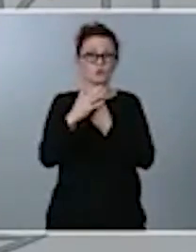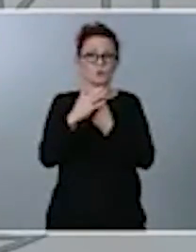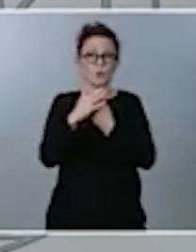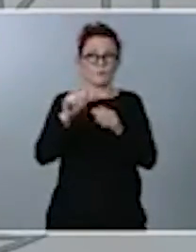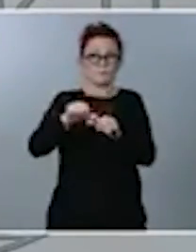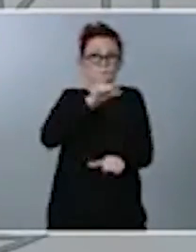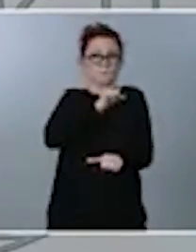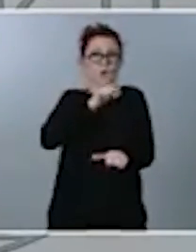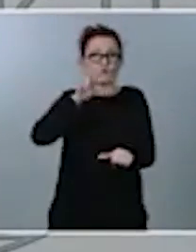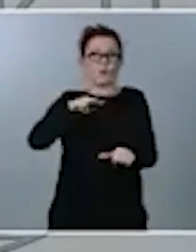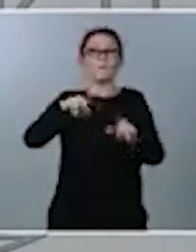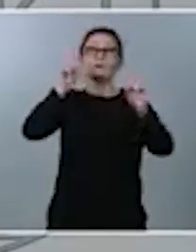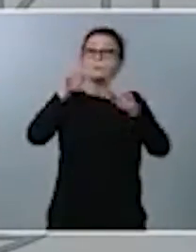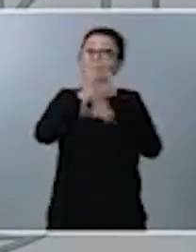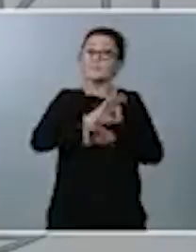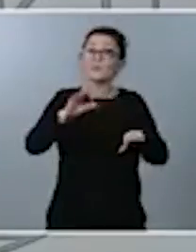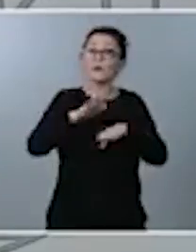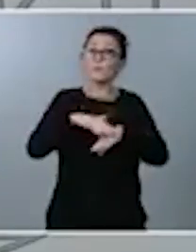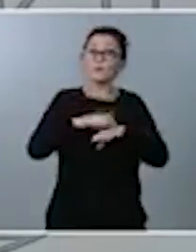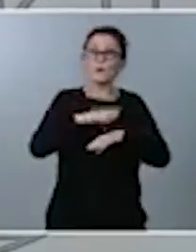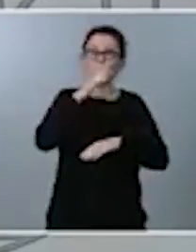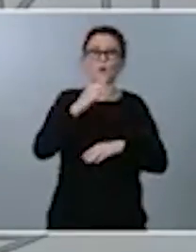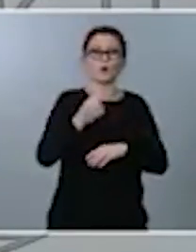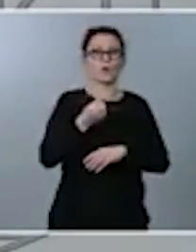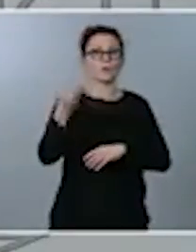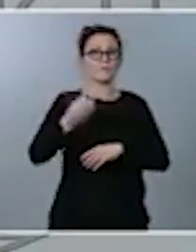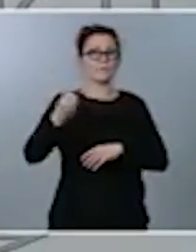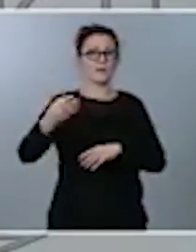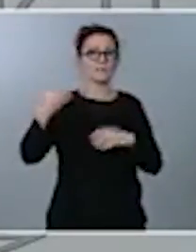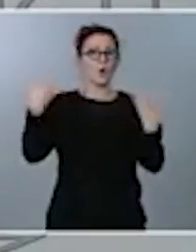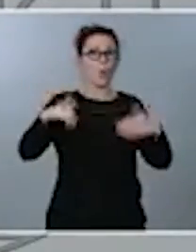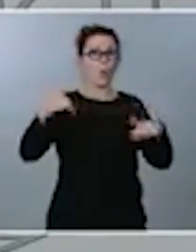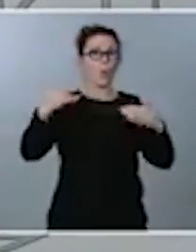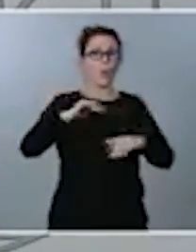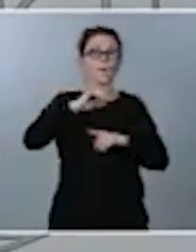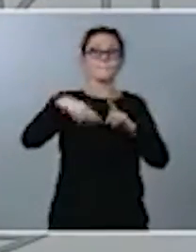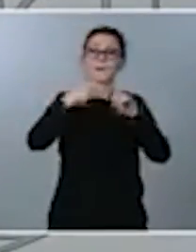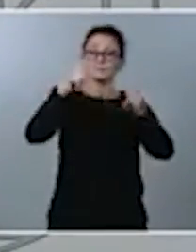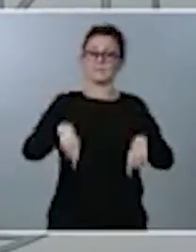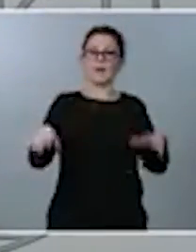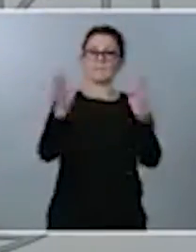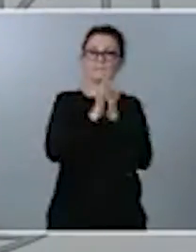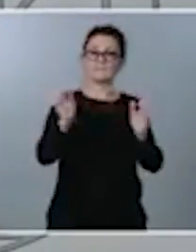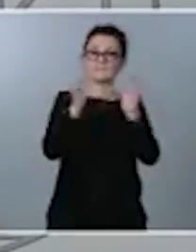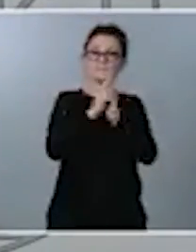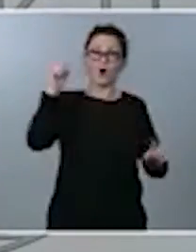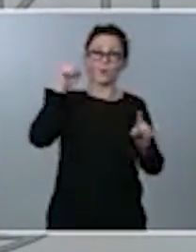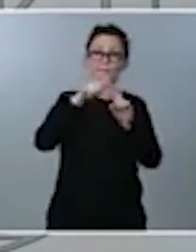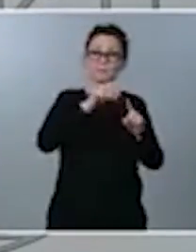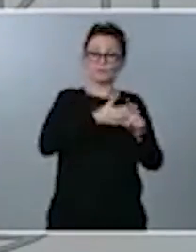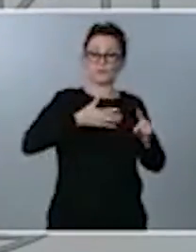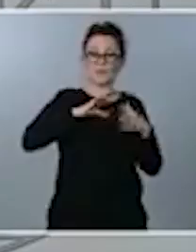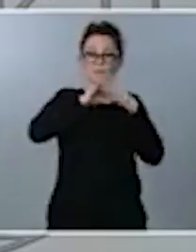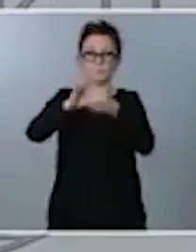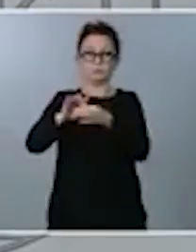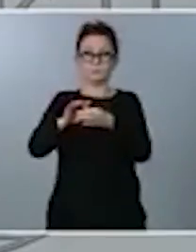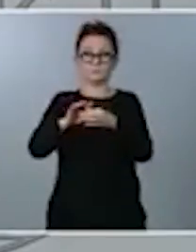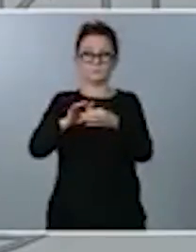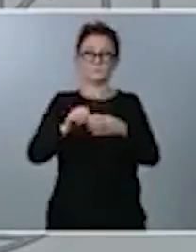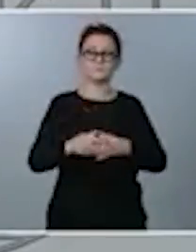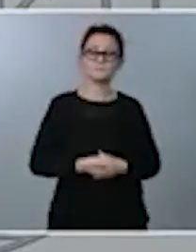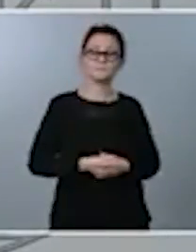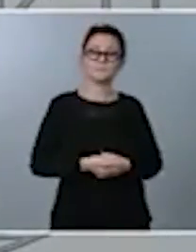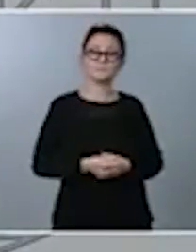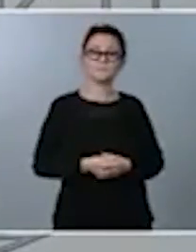por las manitudes de las cifras y por la propia ambición de los objetivos que estas cifras conllevan. Créanme